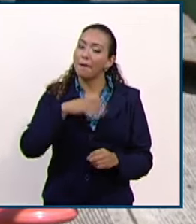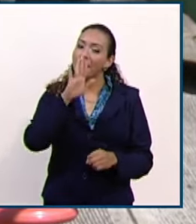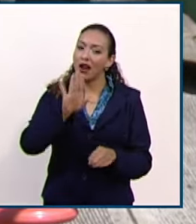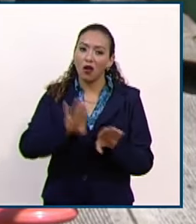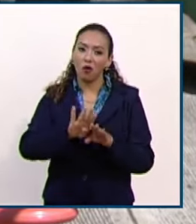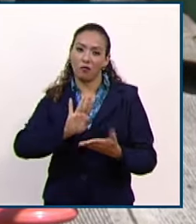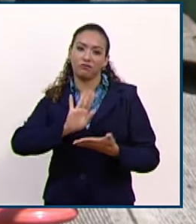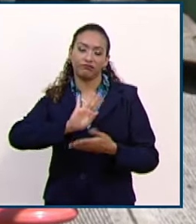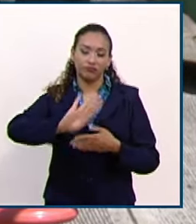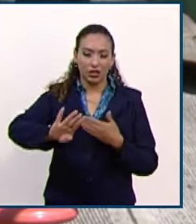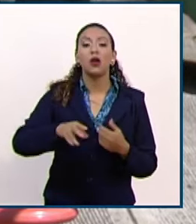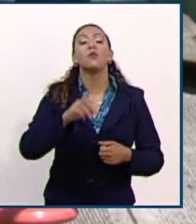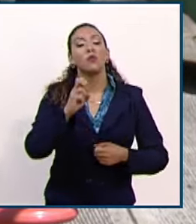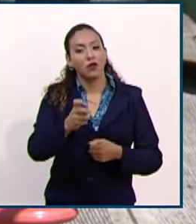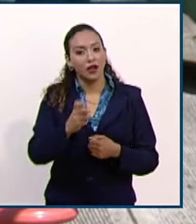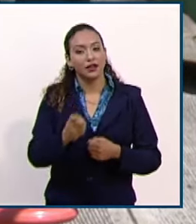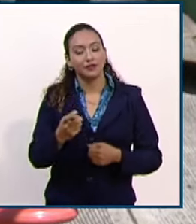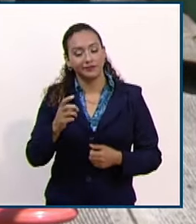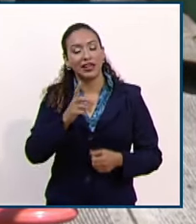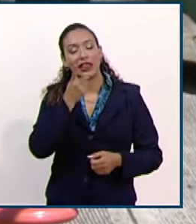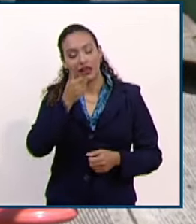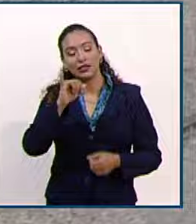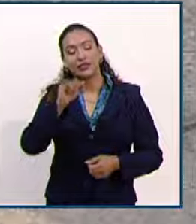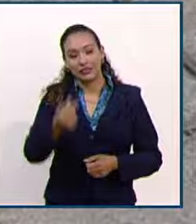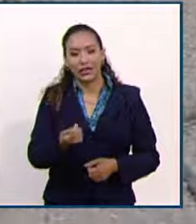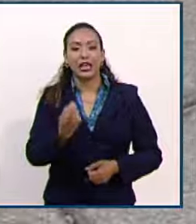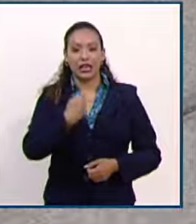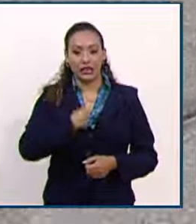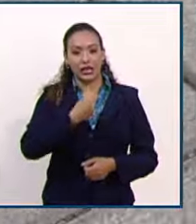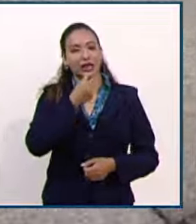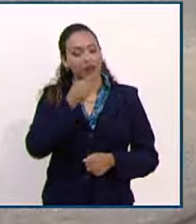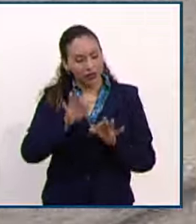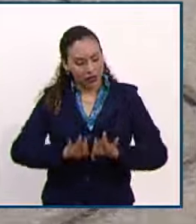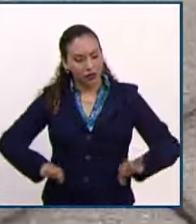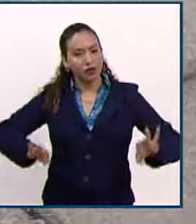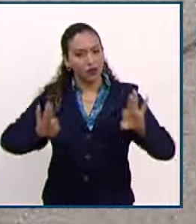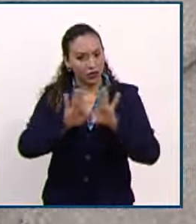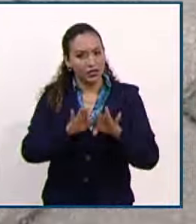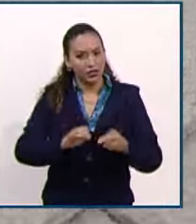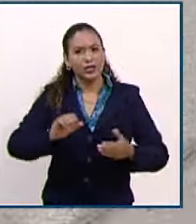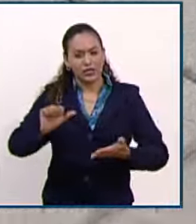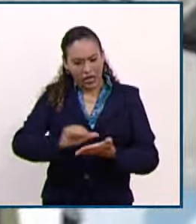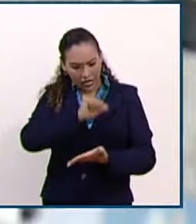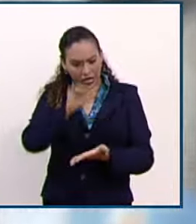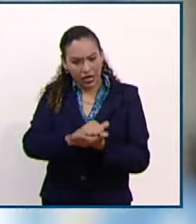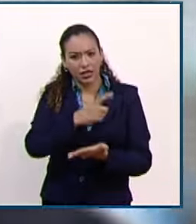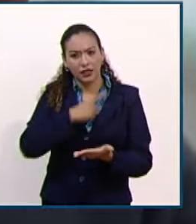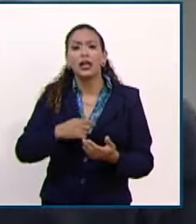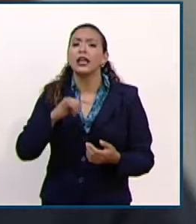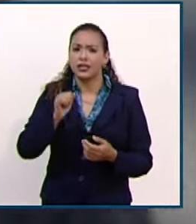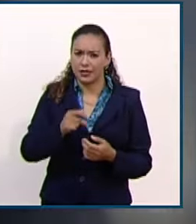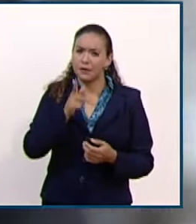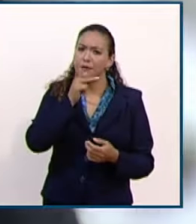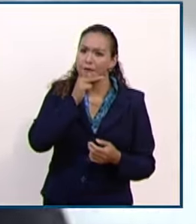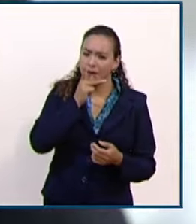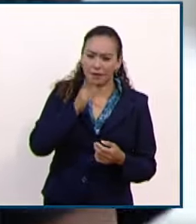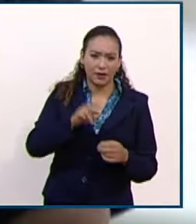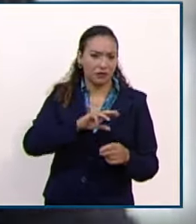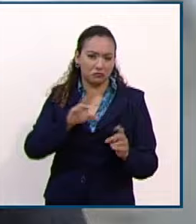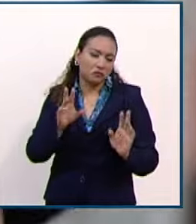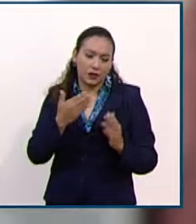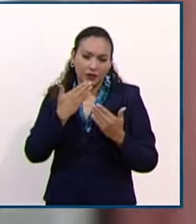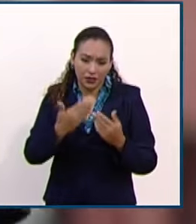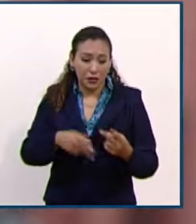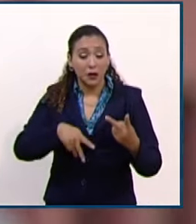ello, se garantizó el derecho a la identidad del niño, lo que le permite no solo llevar los apellidos de sus dos madres, sino también